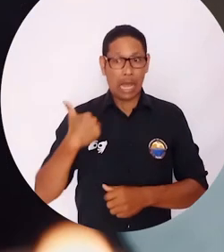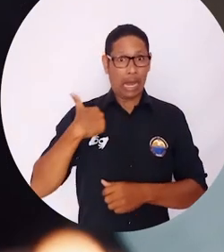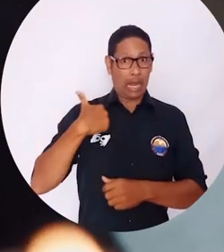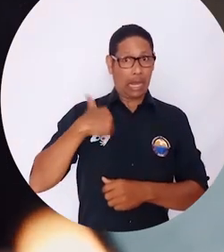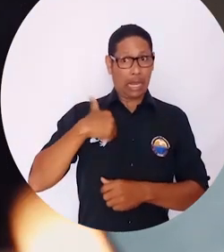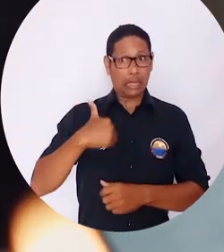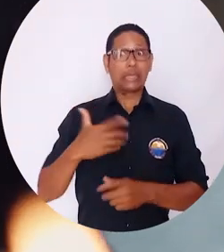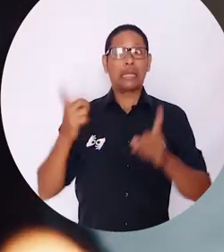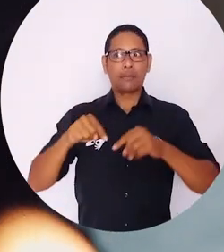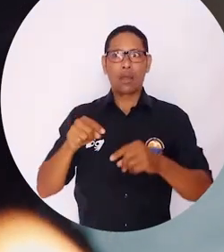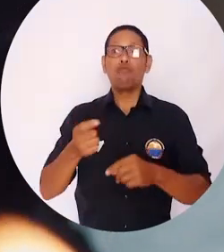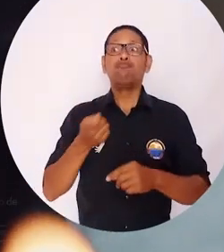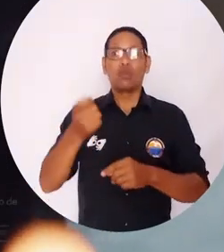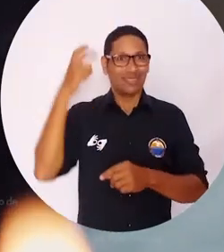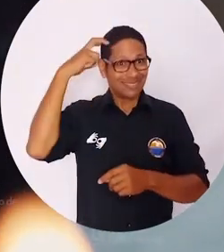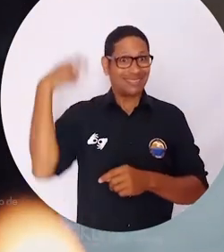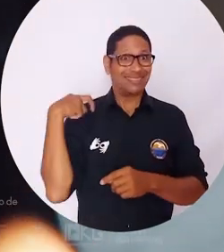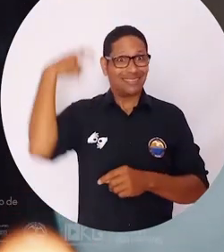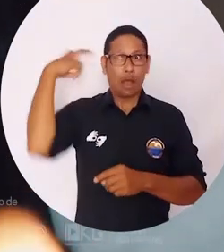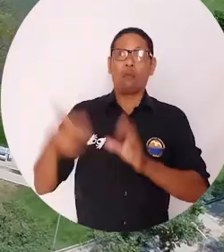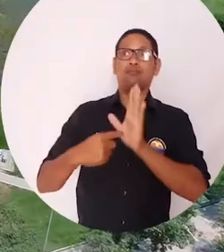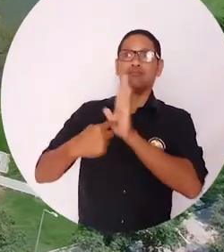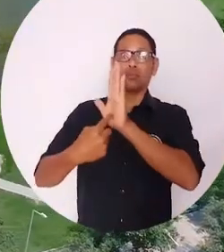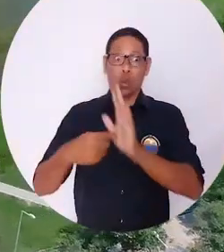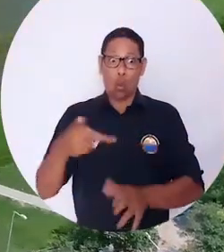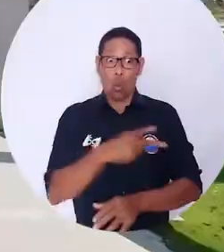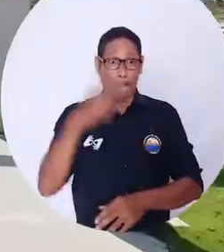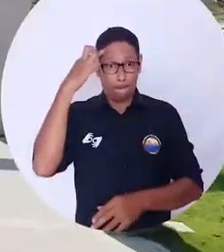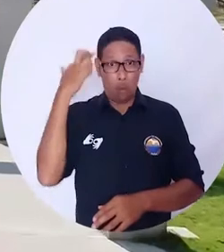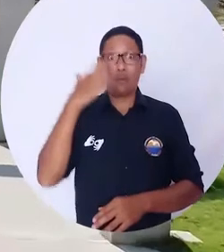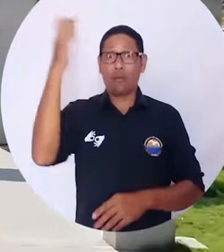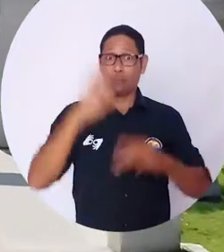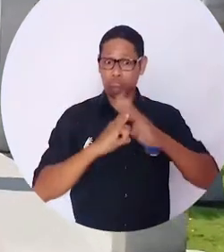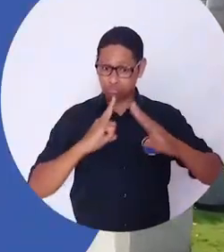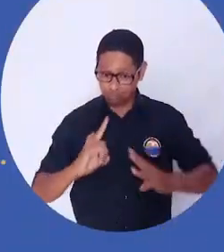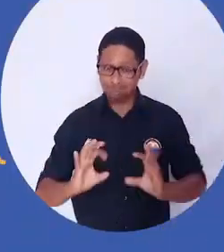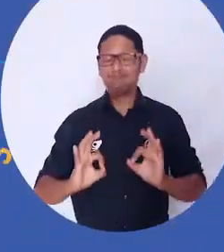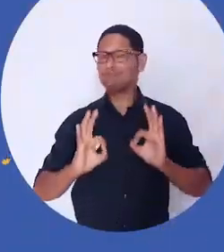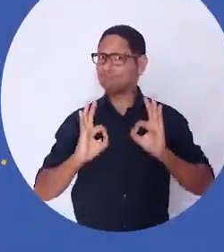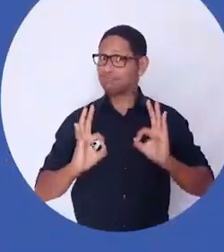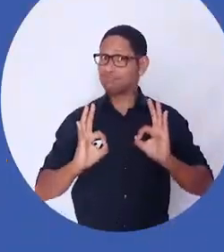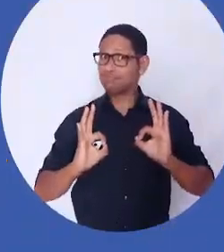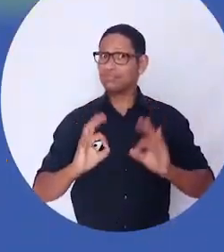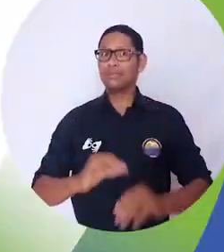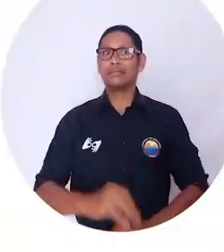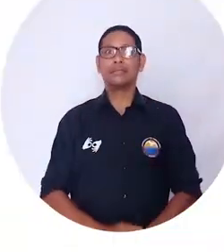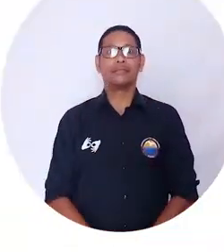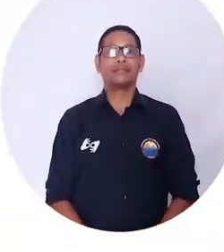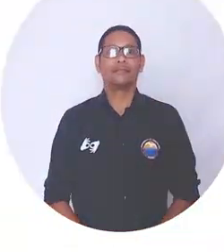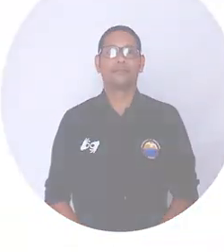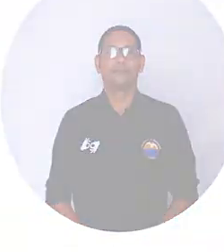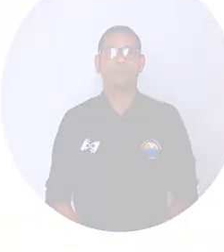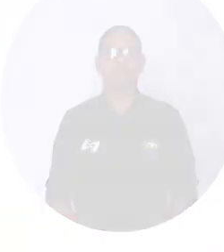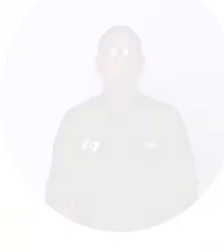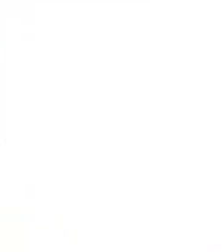demostrando la calidad de los profesionales que se forman en Unimagdalena. Universidad de Magdalena, aún más